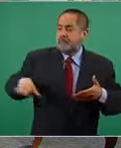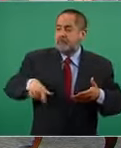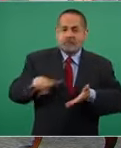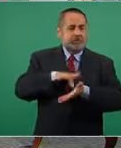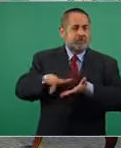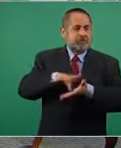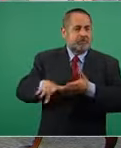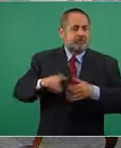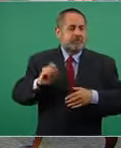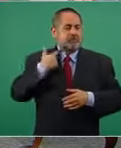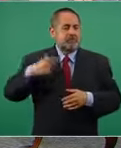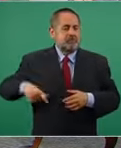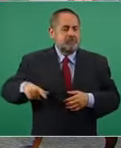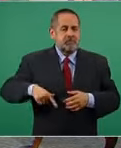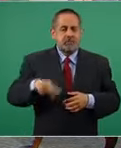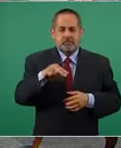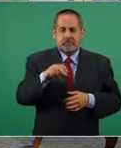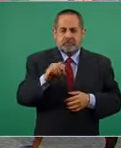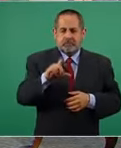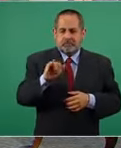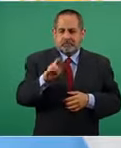neoliberales que saquearon